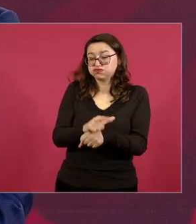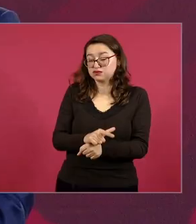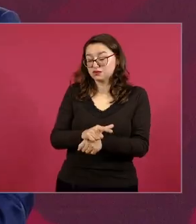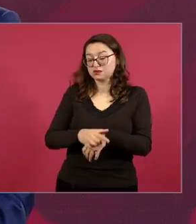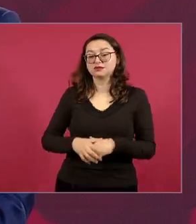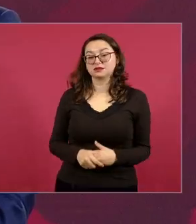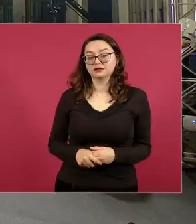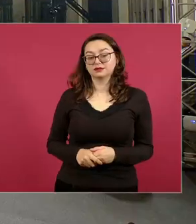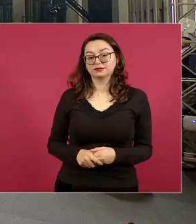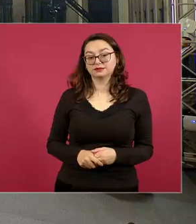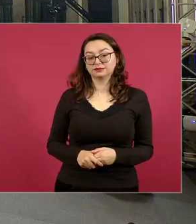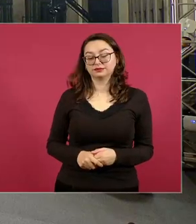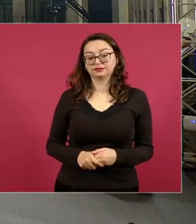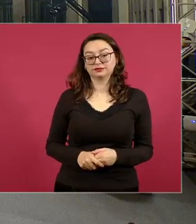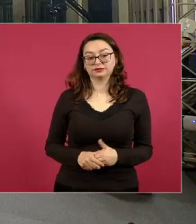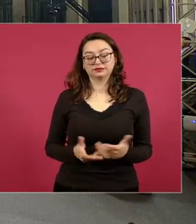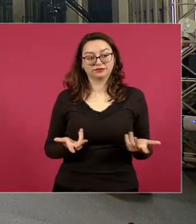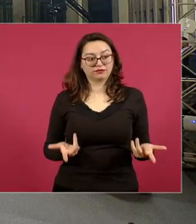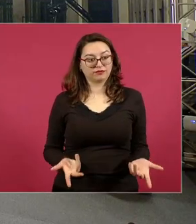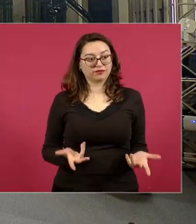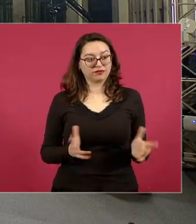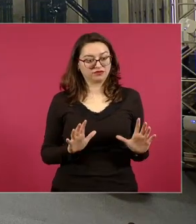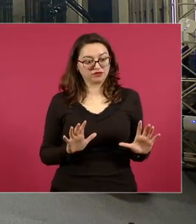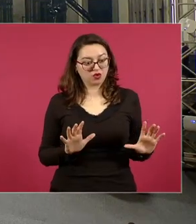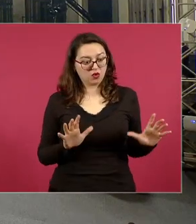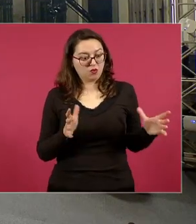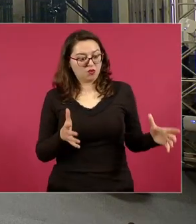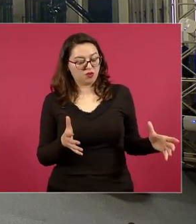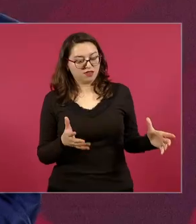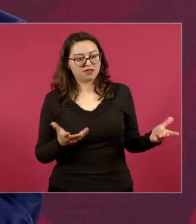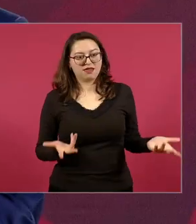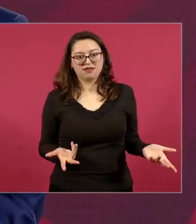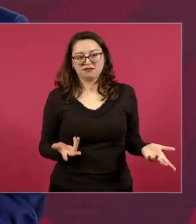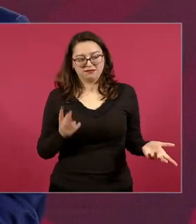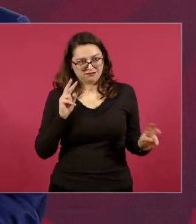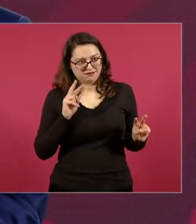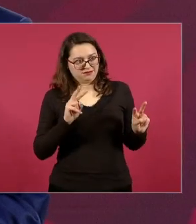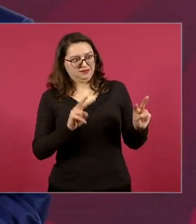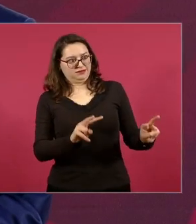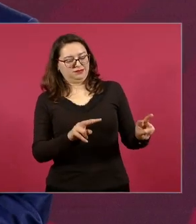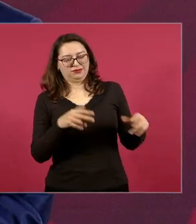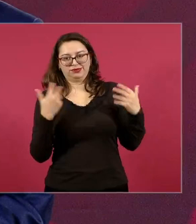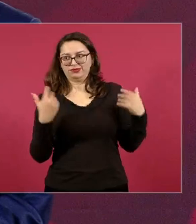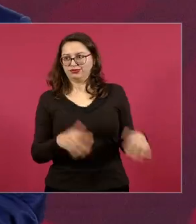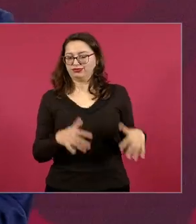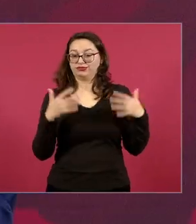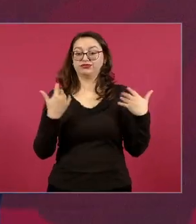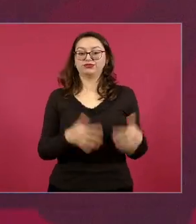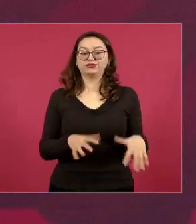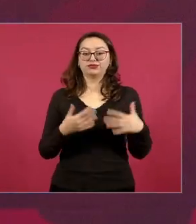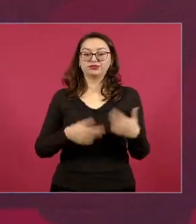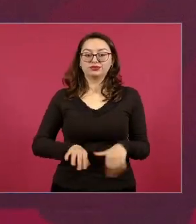en las comunidades me refiero a